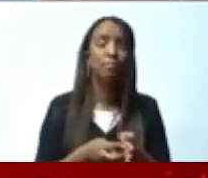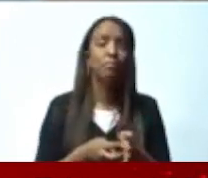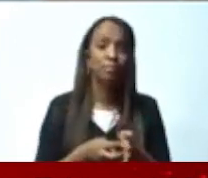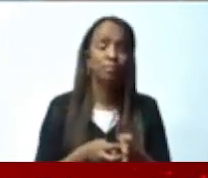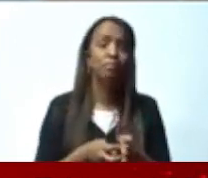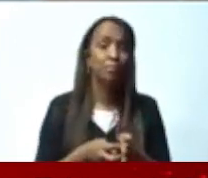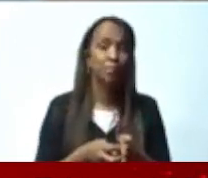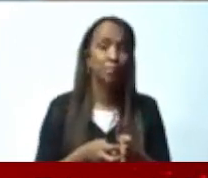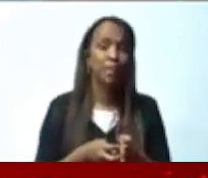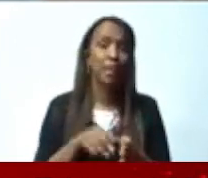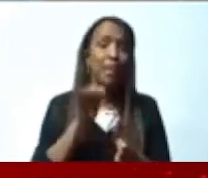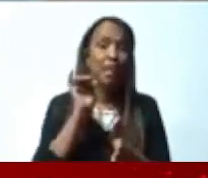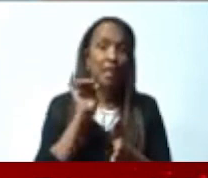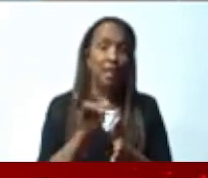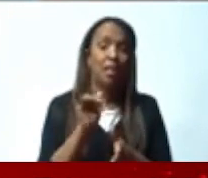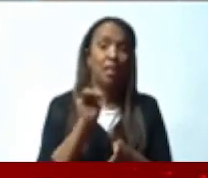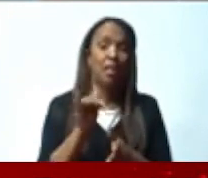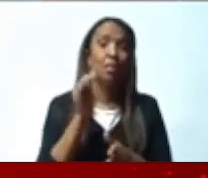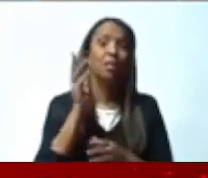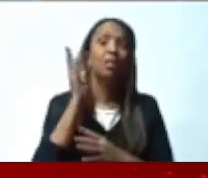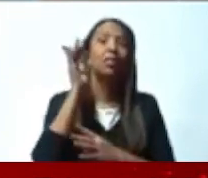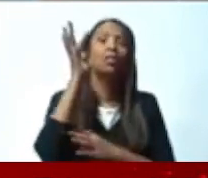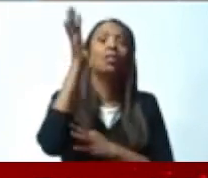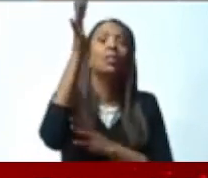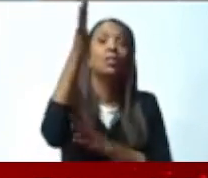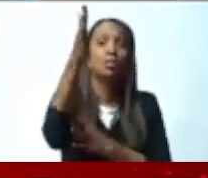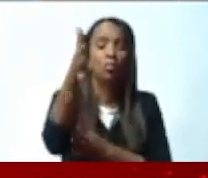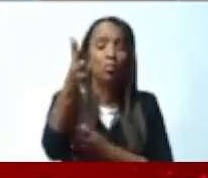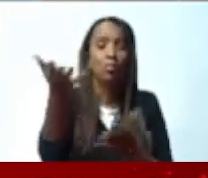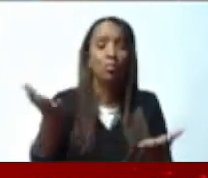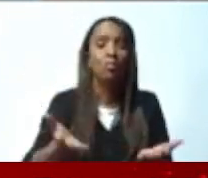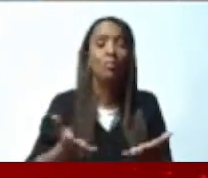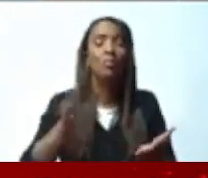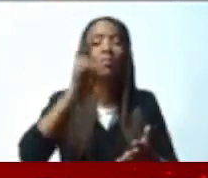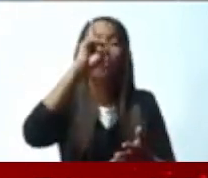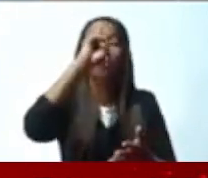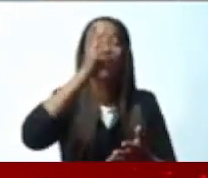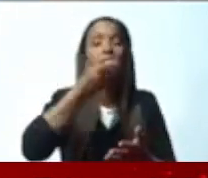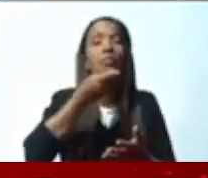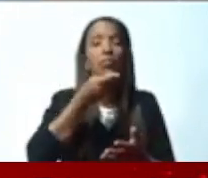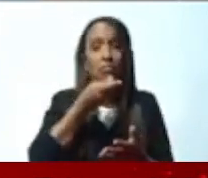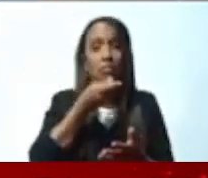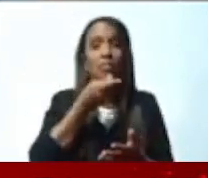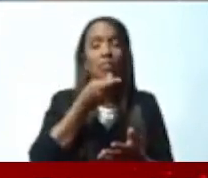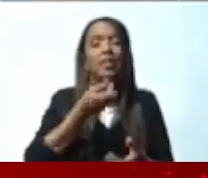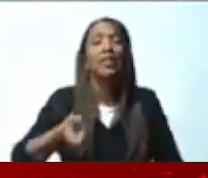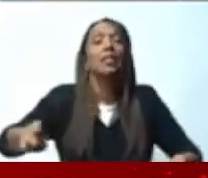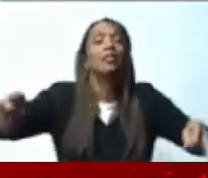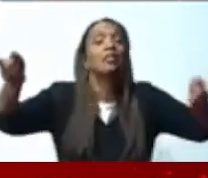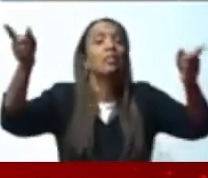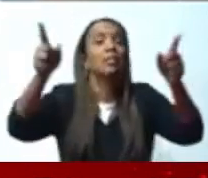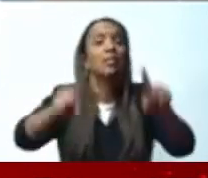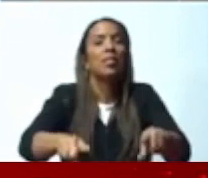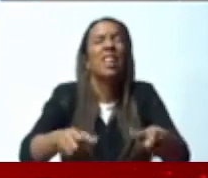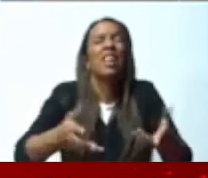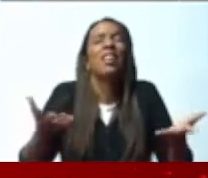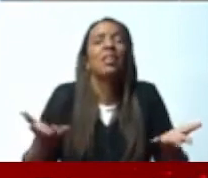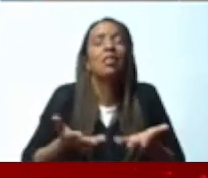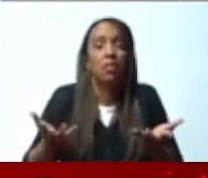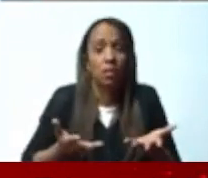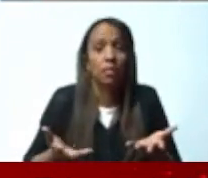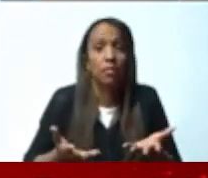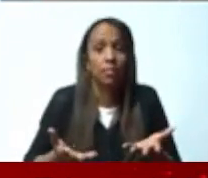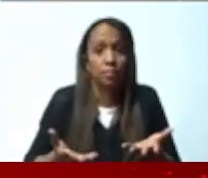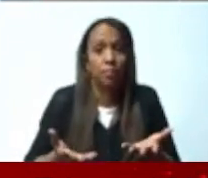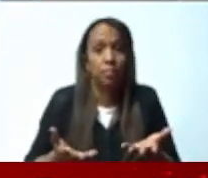Lo que nosotros estamos discutiendo es 253